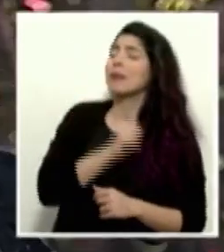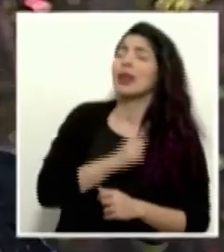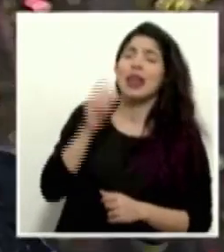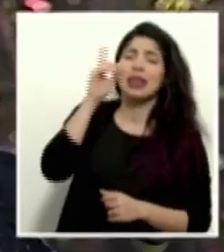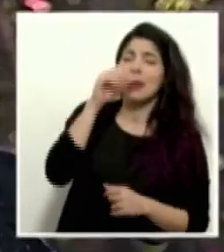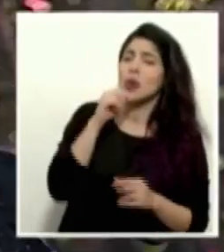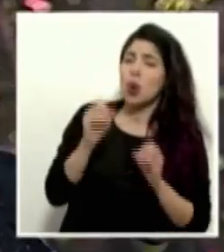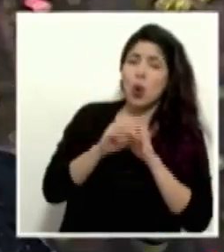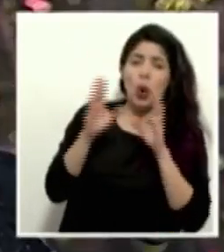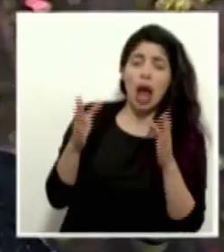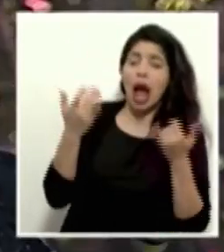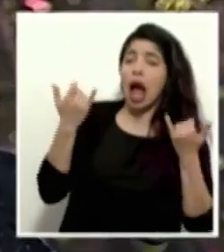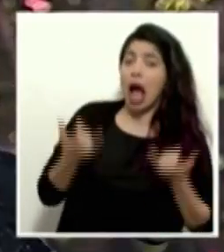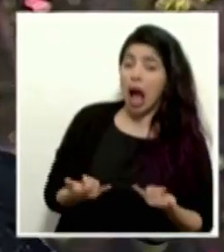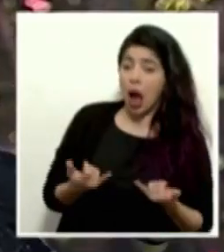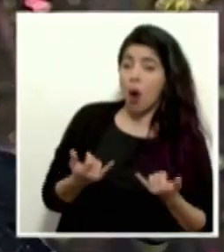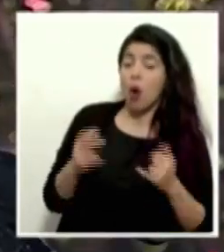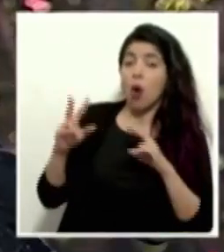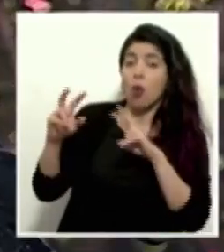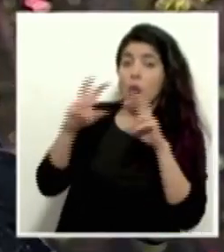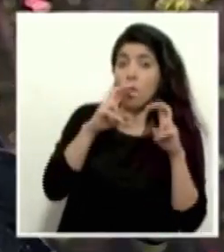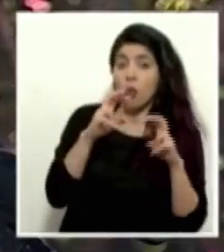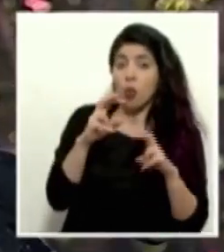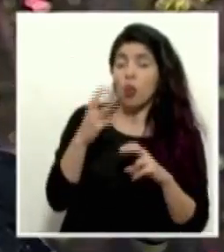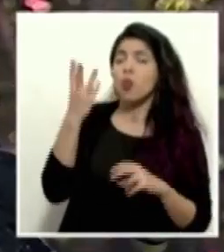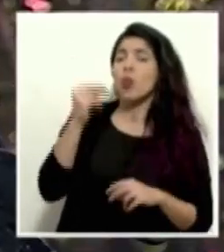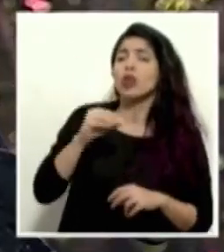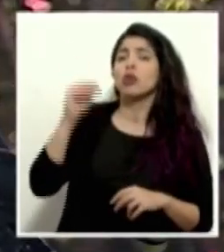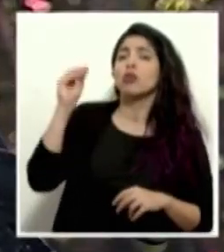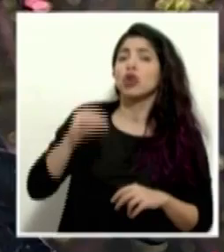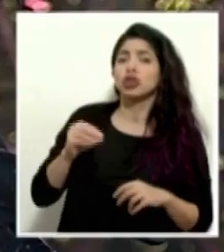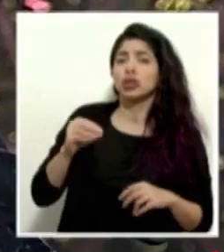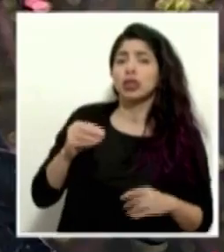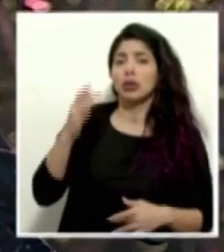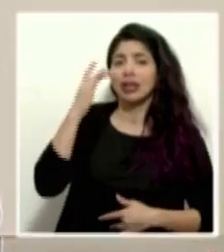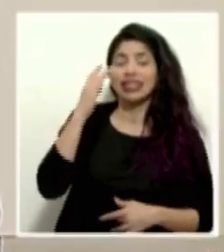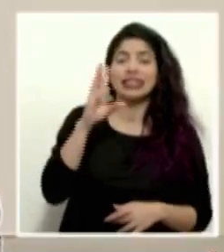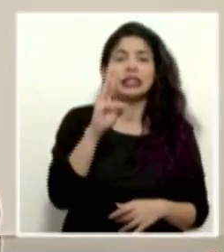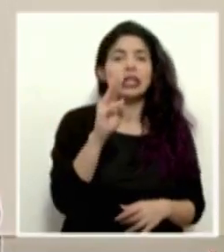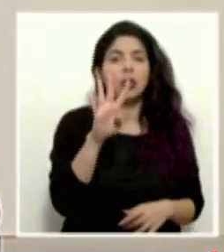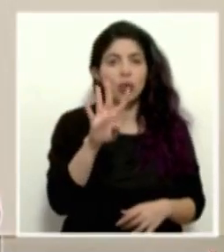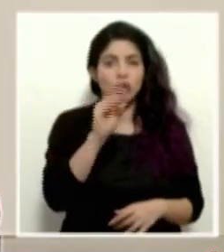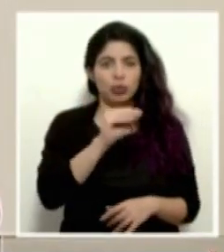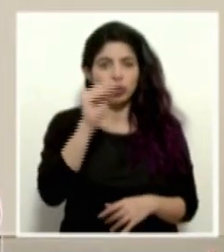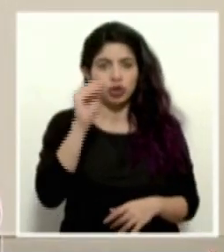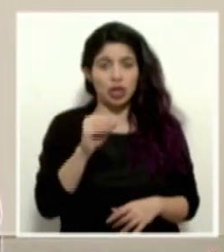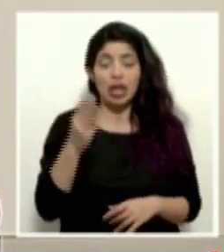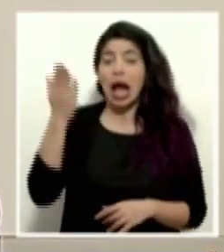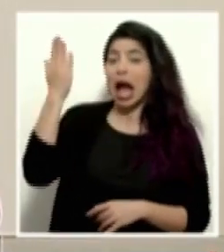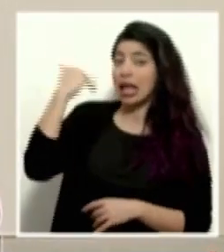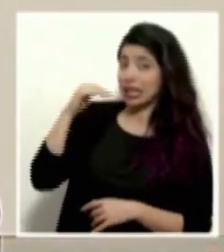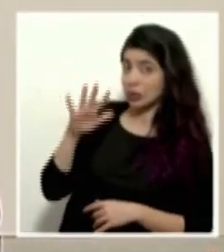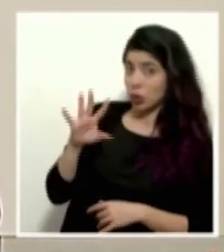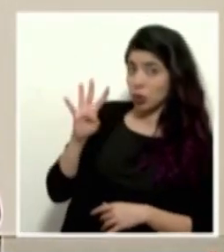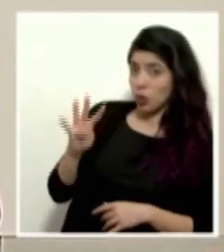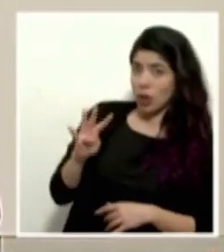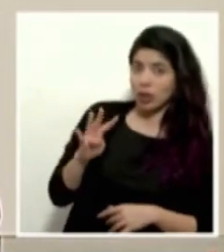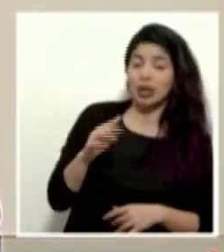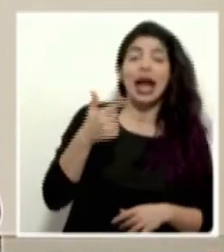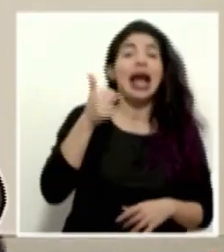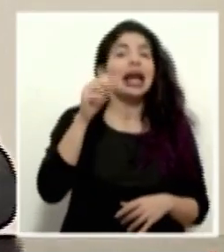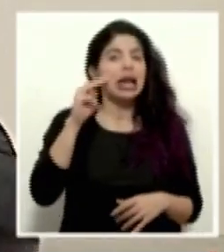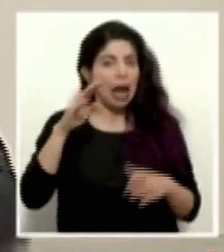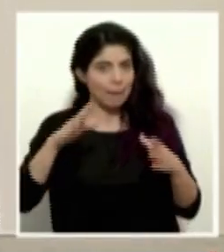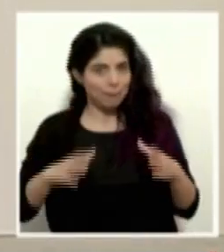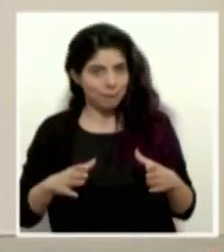don Daniel, es que no nos queda claro, ahorita tenemos el rastro de un cuánto porcentaje de contagiados. 64%. Y ahí teníamos 54, pasamos de 50.